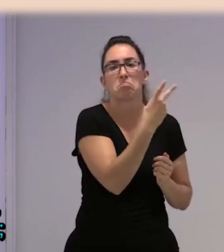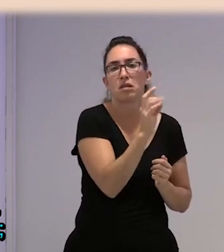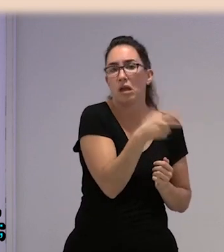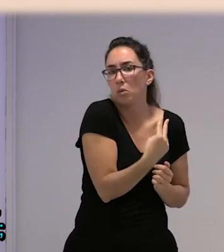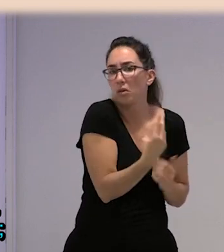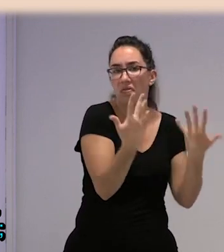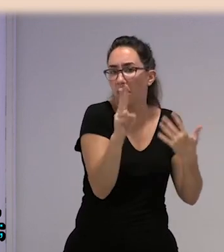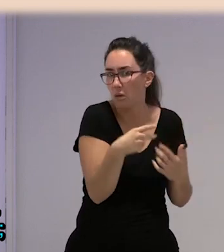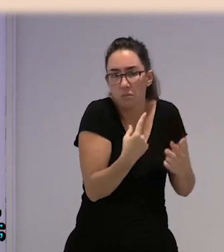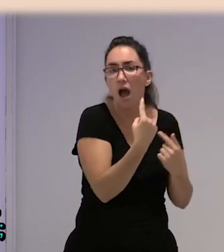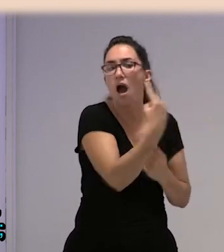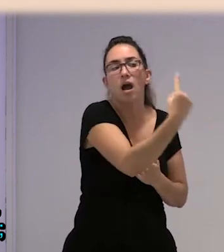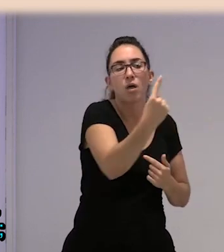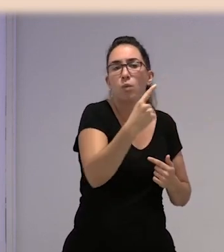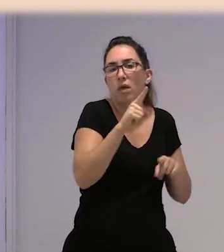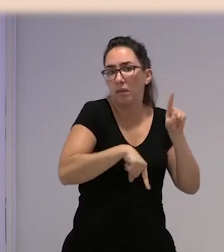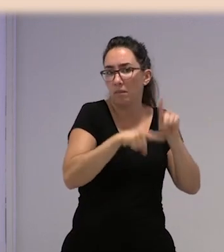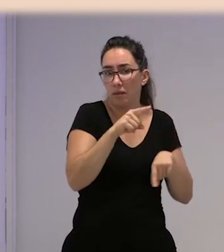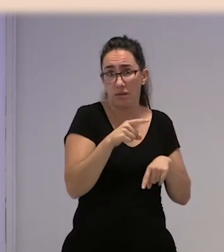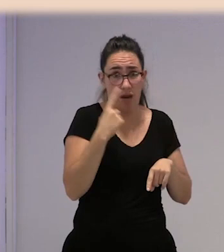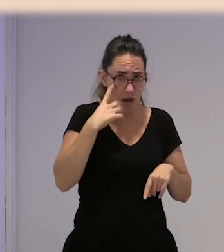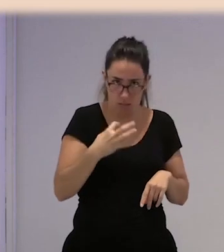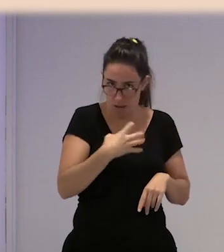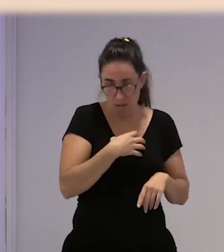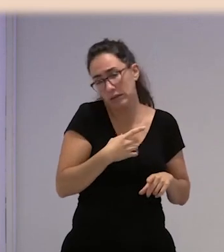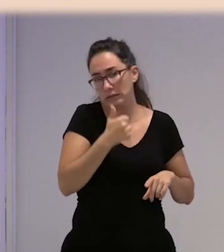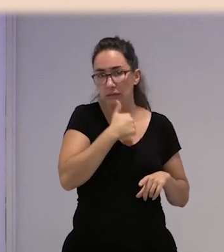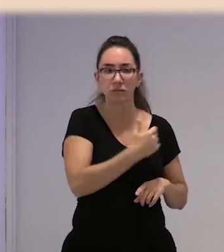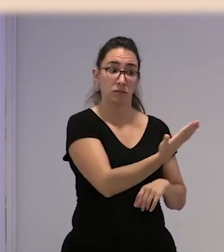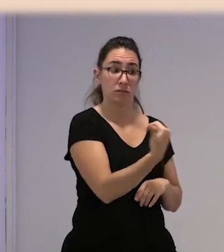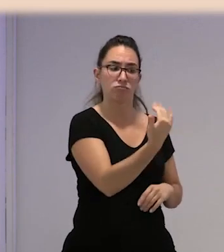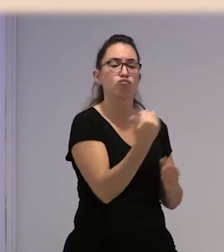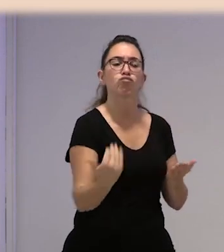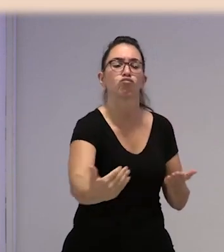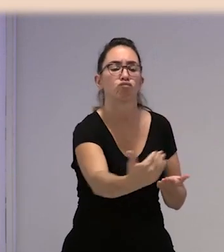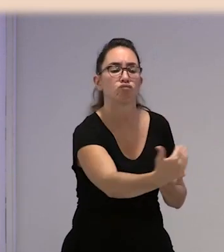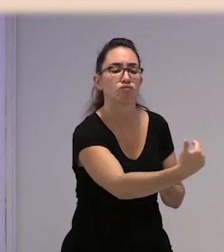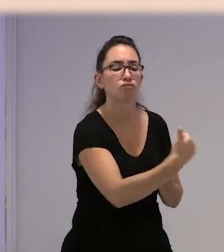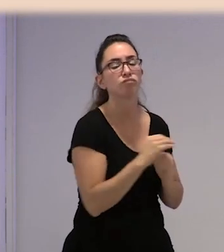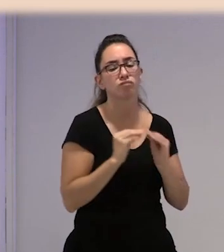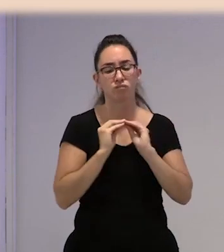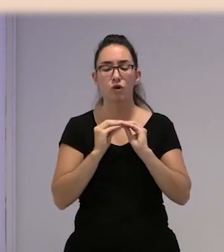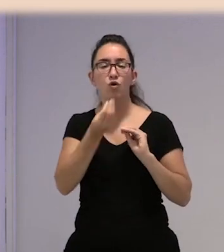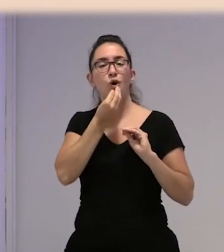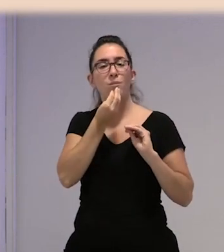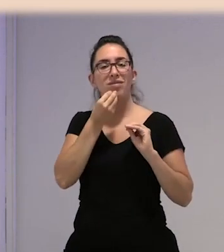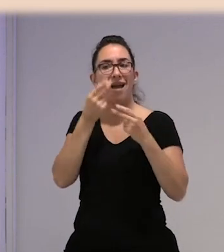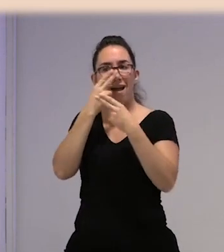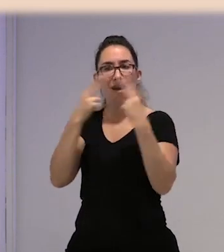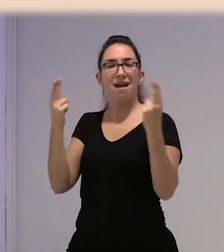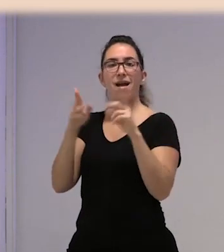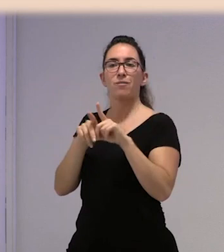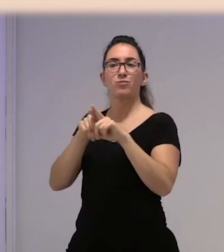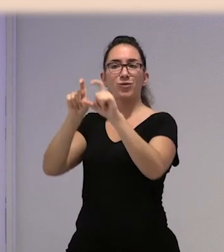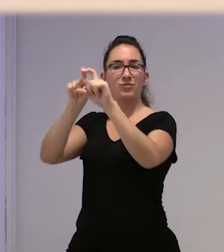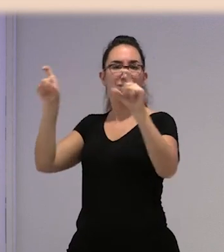una le da lo que puede sin poder. Se le dan el dinero, con eso ella hace una comida a los jefes de la empresa para quedar bien. Ella con la empresa,